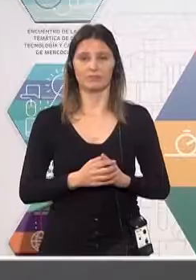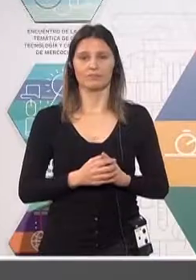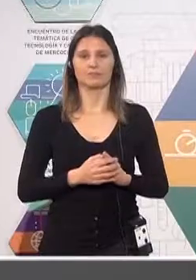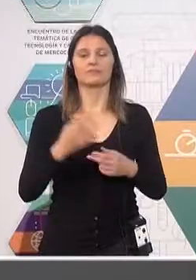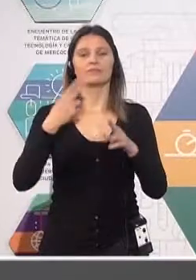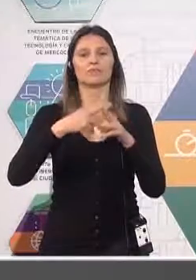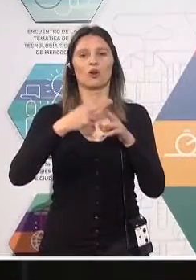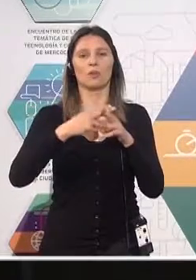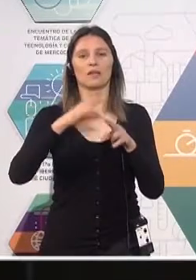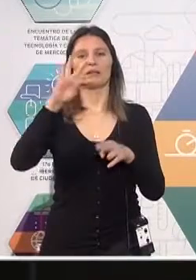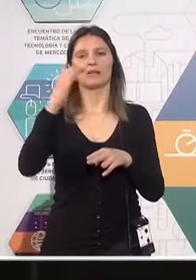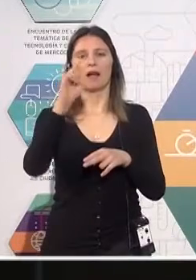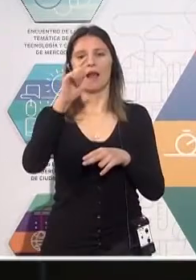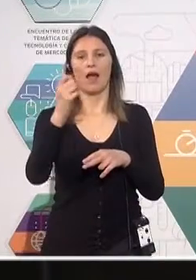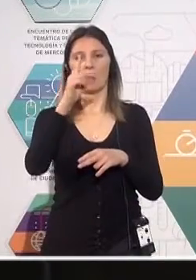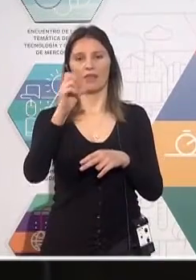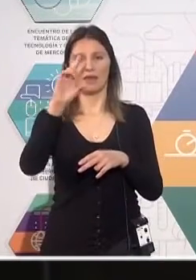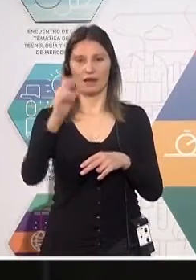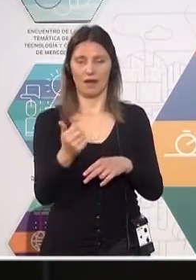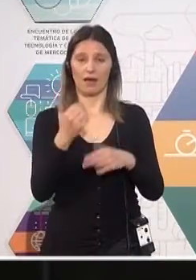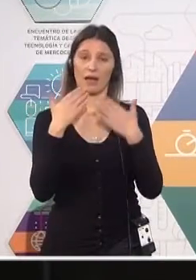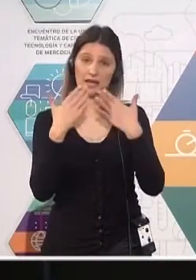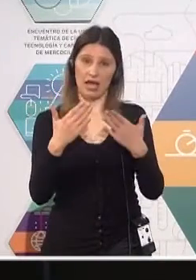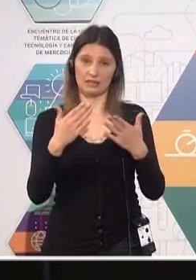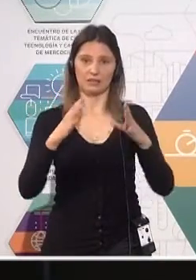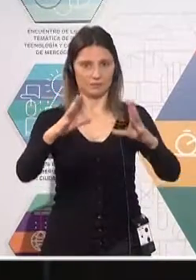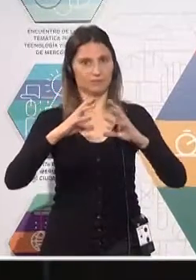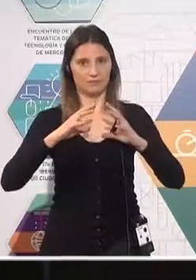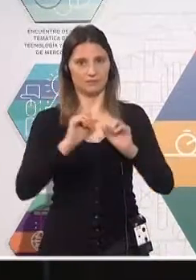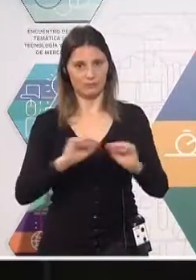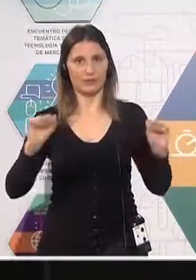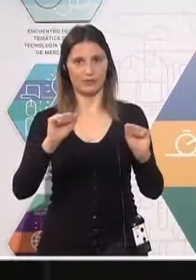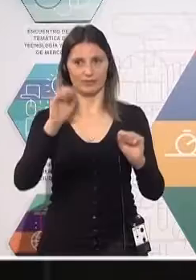Mi nombre es Ignacio Talavera, pero gracias a Miguel voy a ser recordado como el que supo atrapar el muñeco.